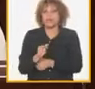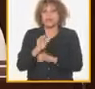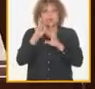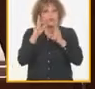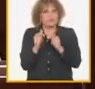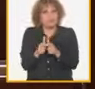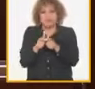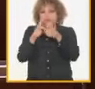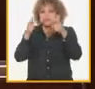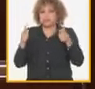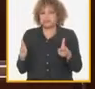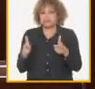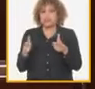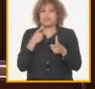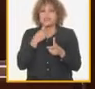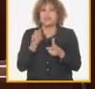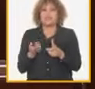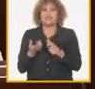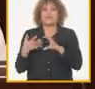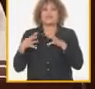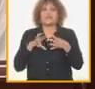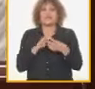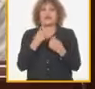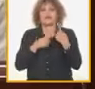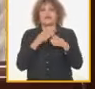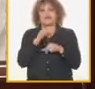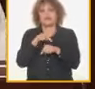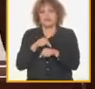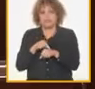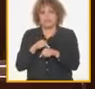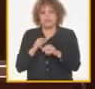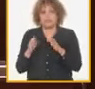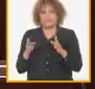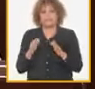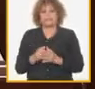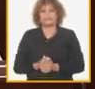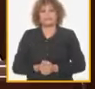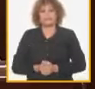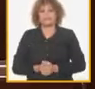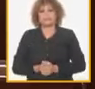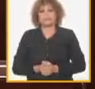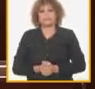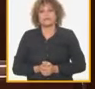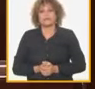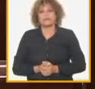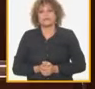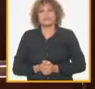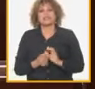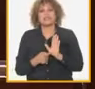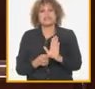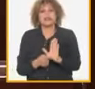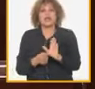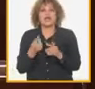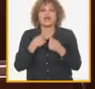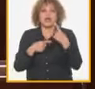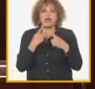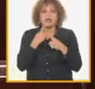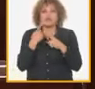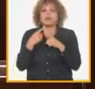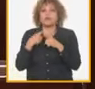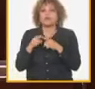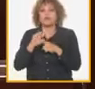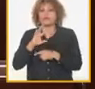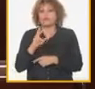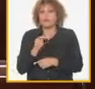elevadas y rasgos de complejidad en determinados casos se expresa una contención de algunas tipicidades delictivas